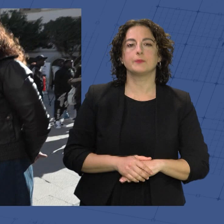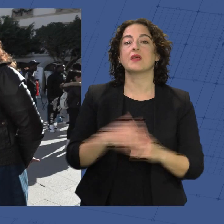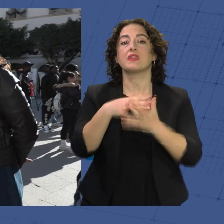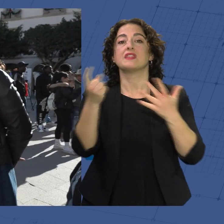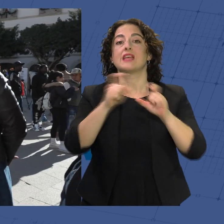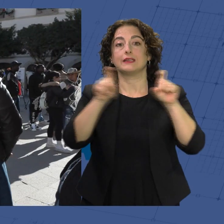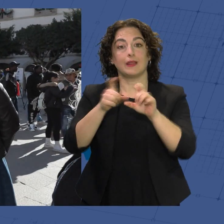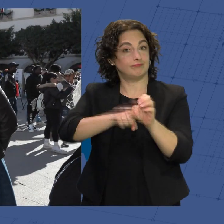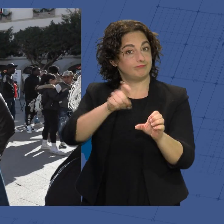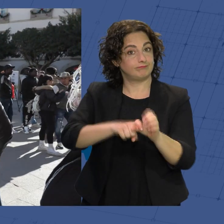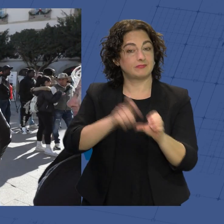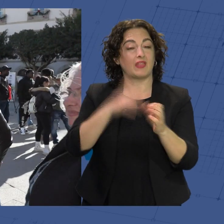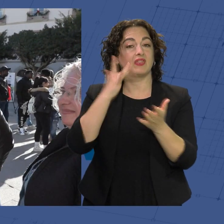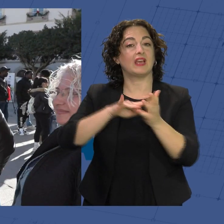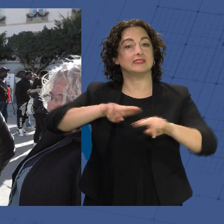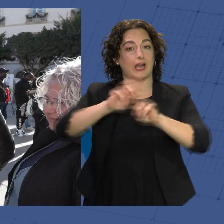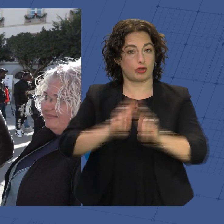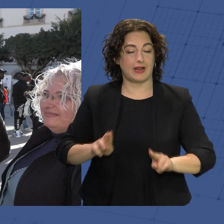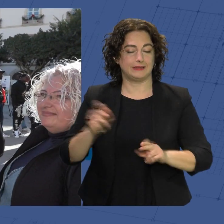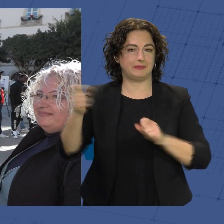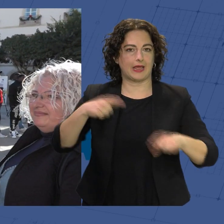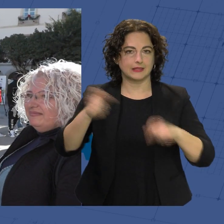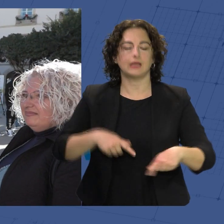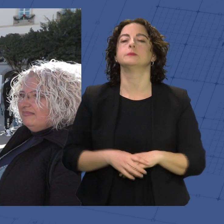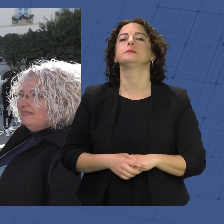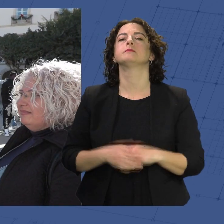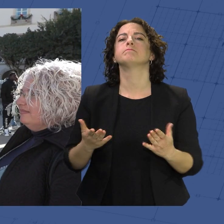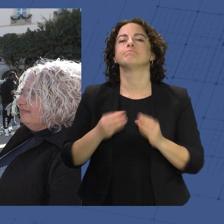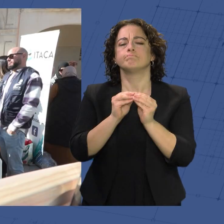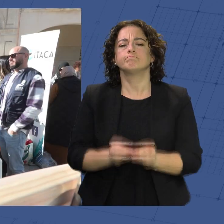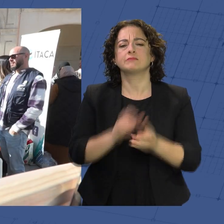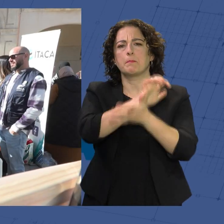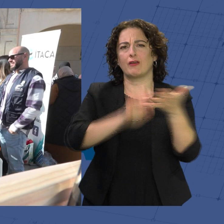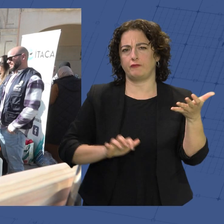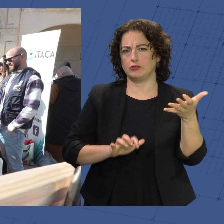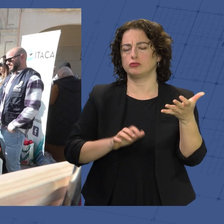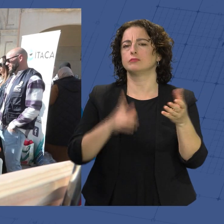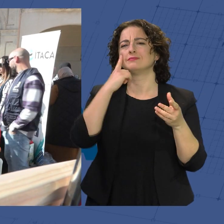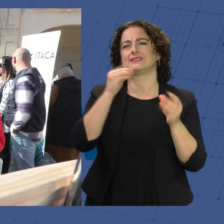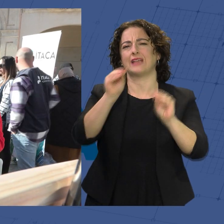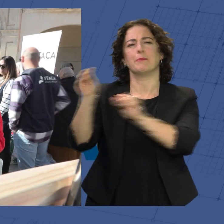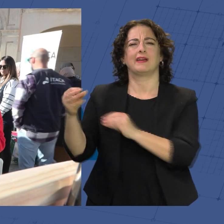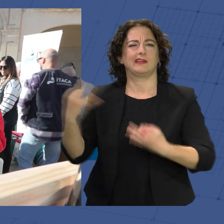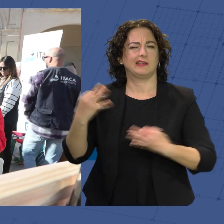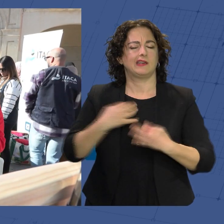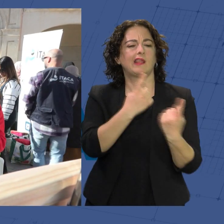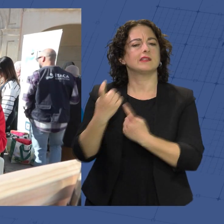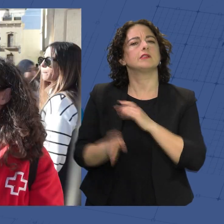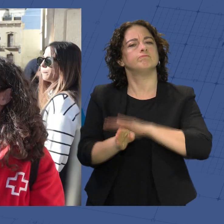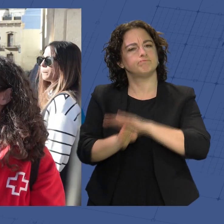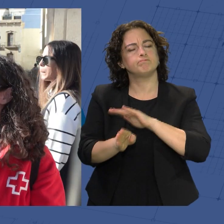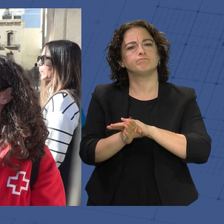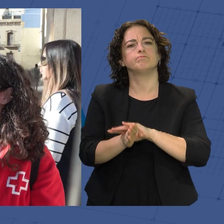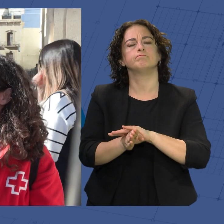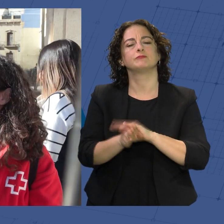participantes en este Día Internacional del Migrante han elaborado un manifiesto en el que han llamado la atención sobre la necesidad de seguir construyendo